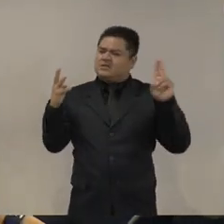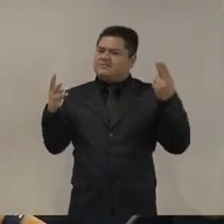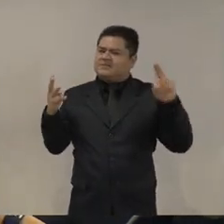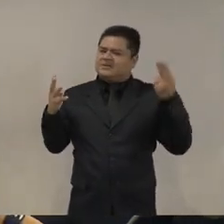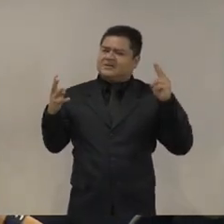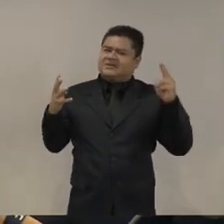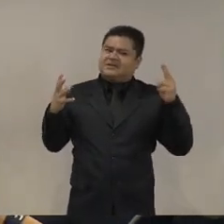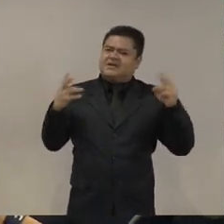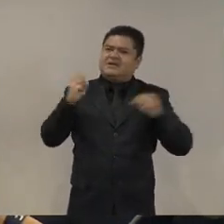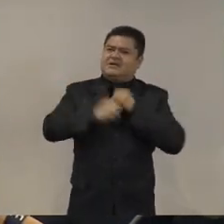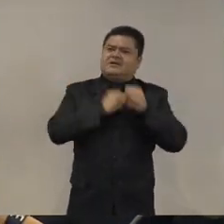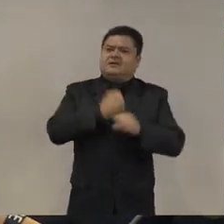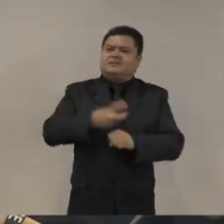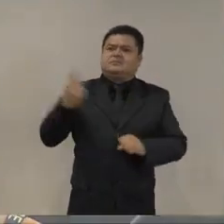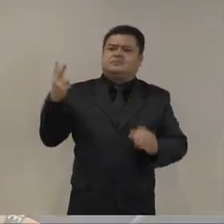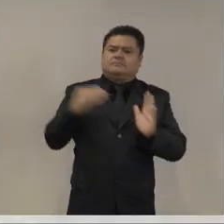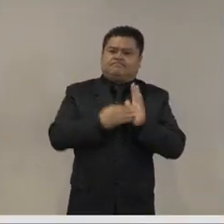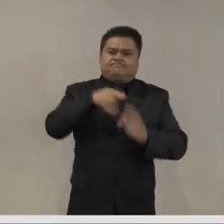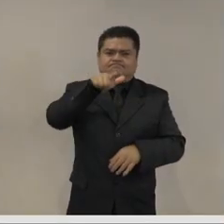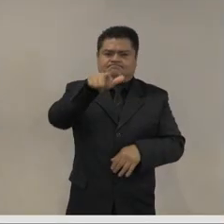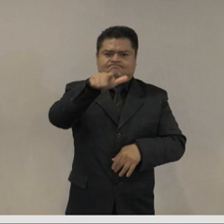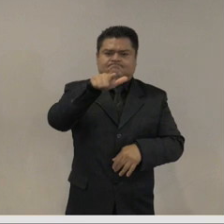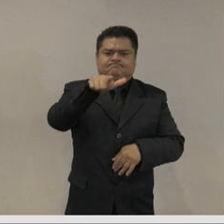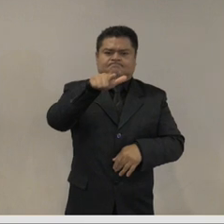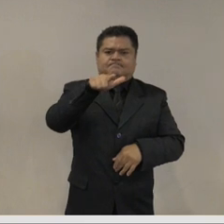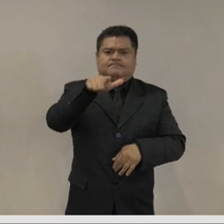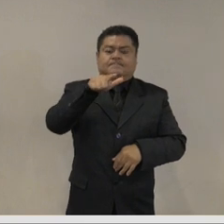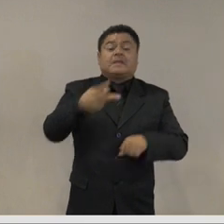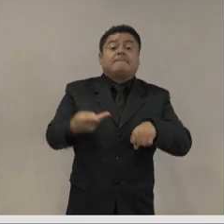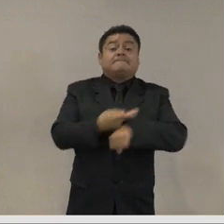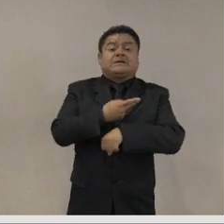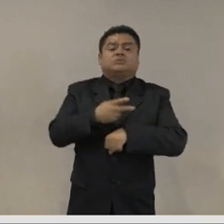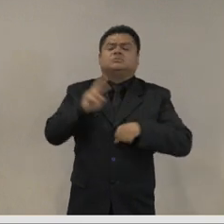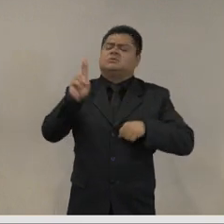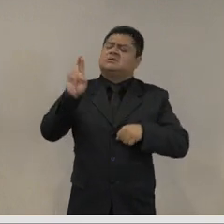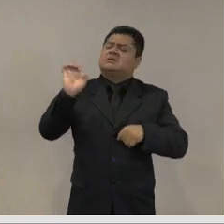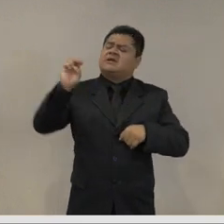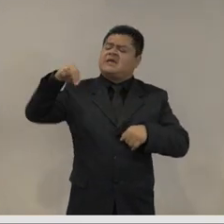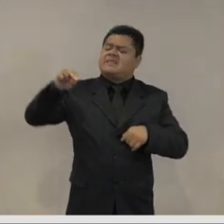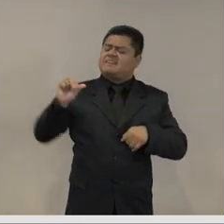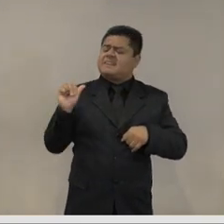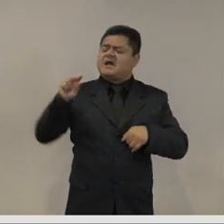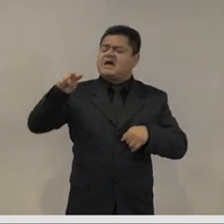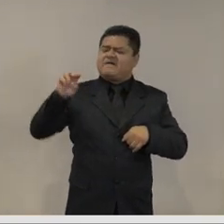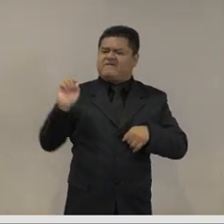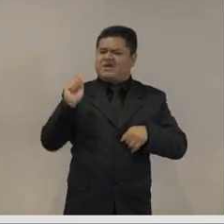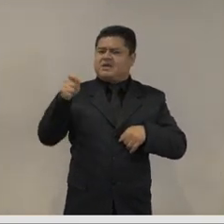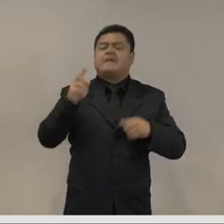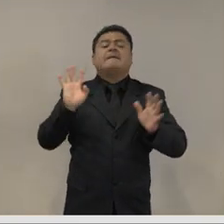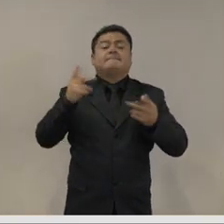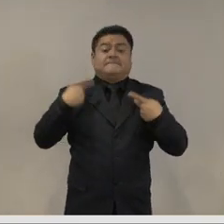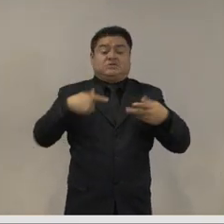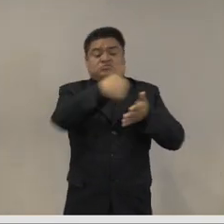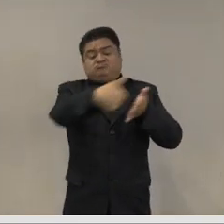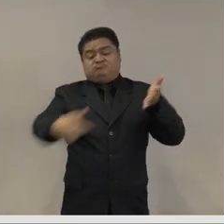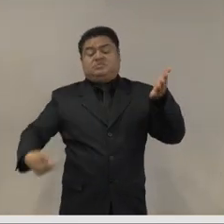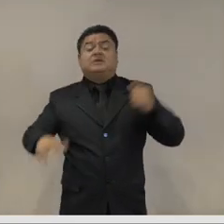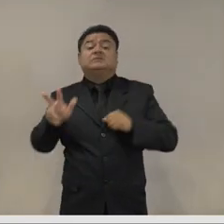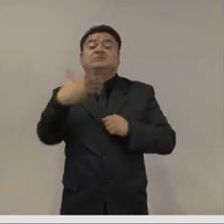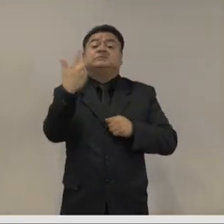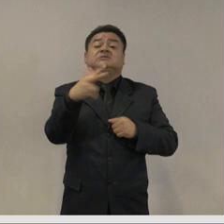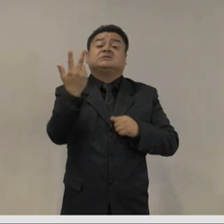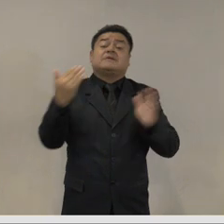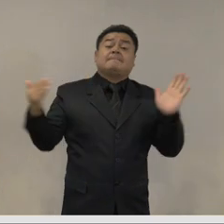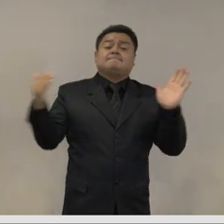de noviembre de 2017, teníamos un registro de 13.000 infracción